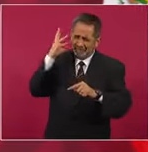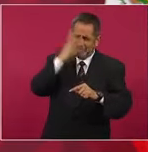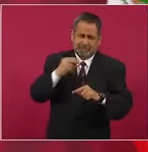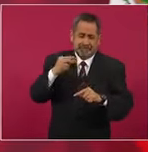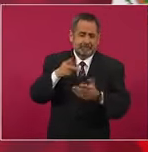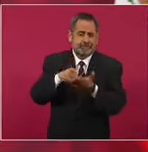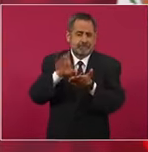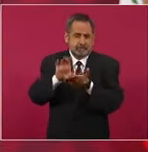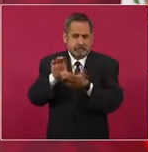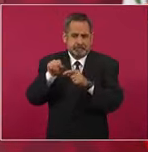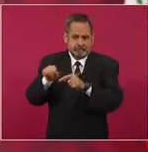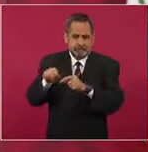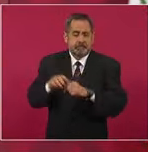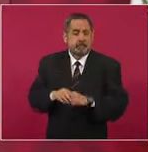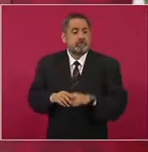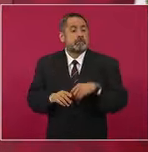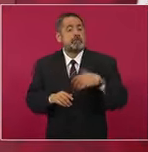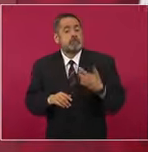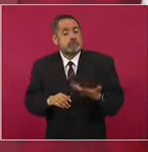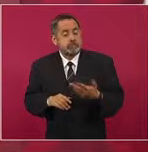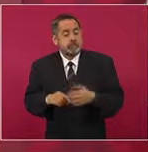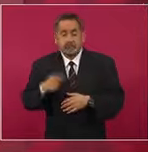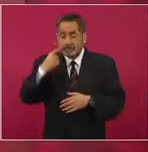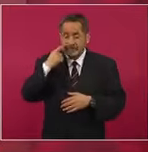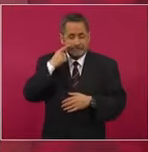resulta que le dieron